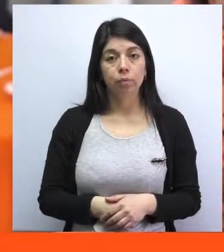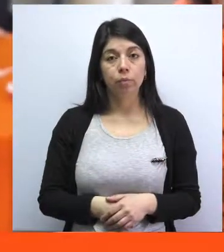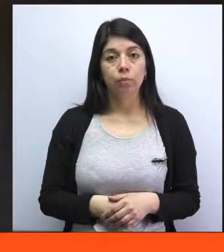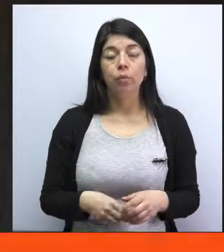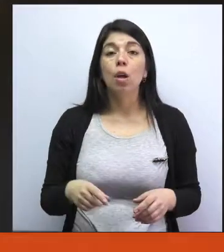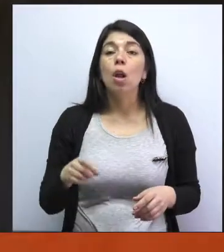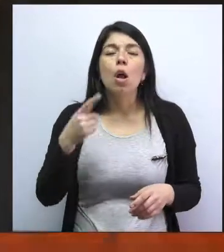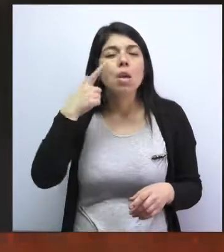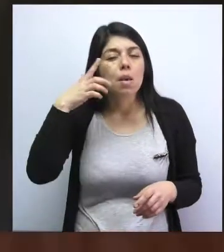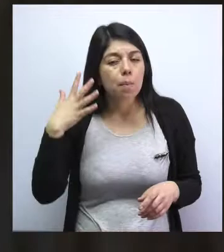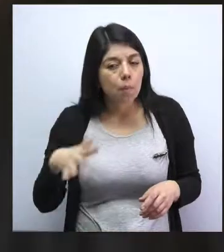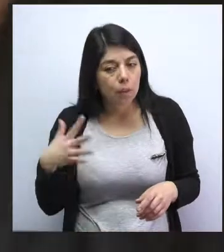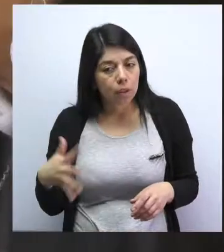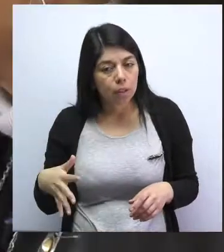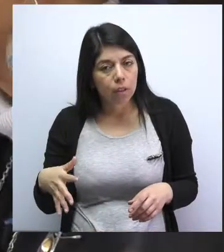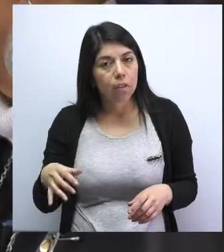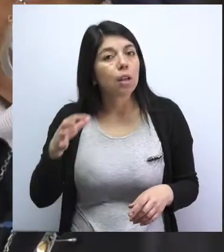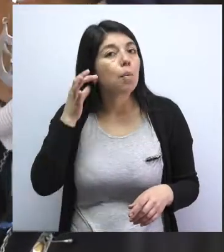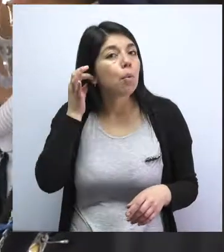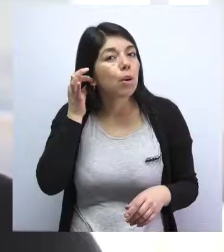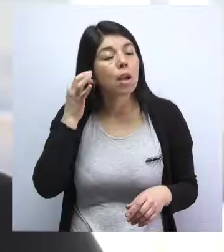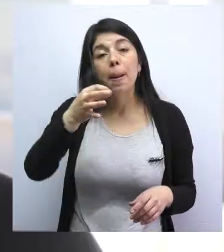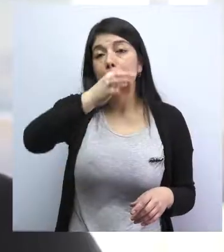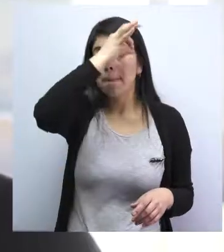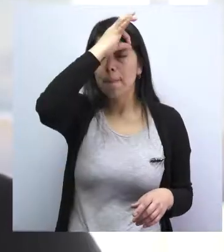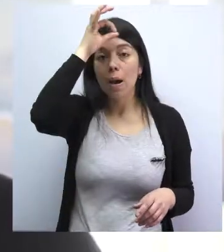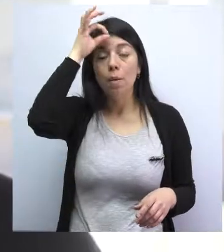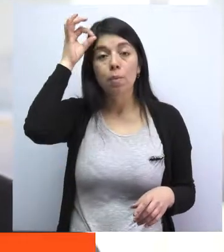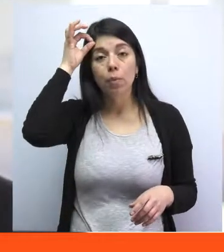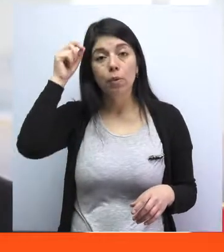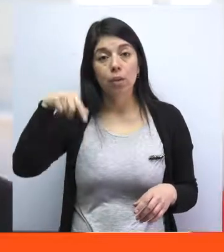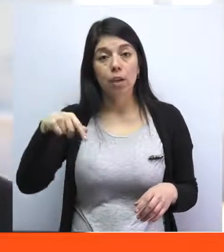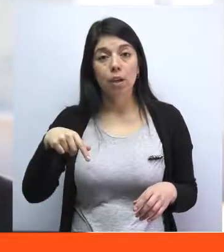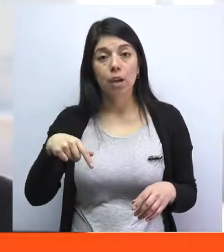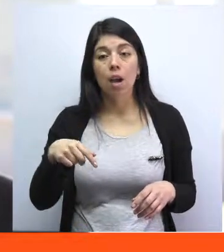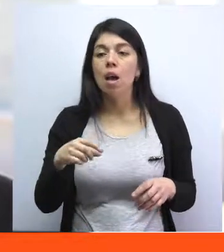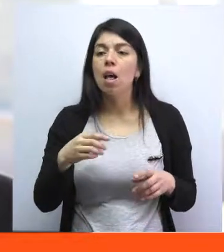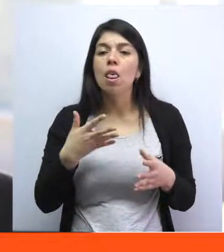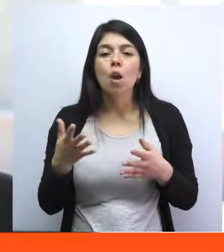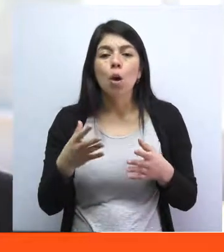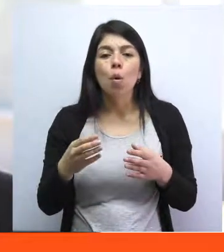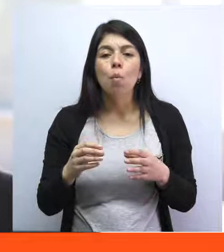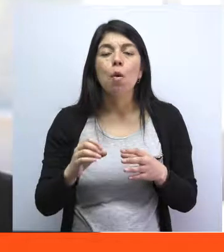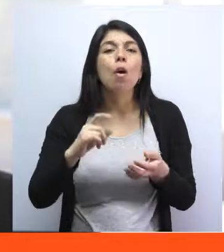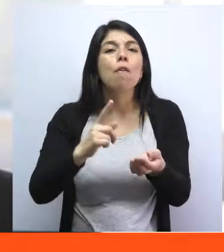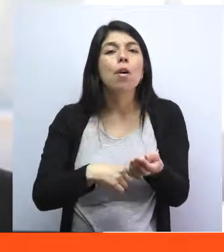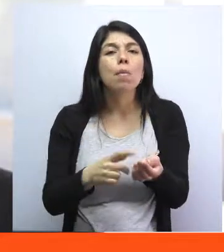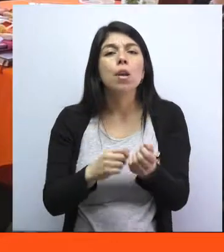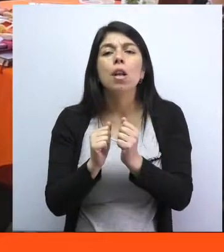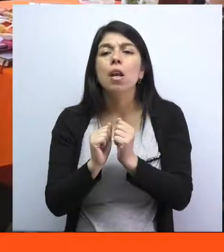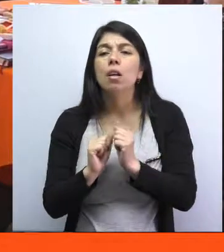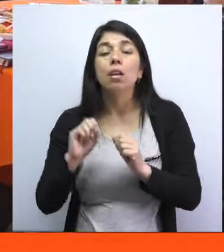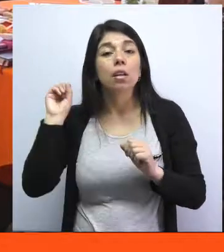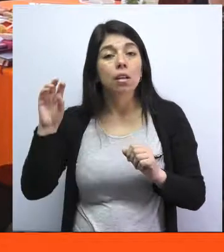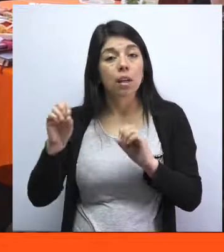relevar la importancia de la mujer indígena en la orgánica social y el rol que cumple en la transmisión de la cultura hacia su familia y entorno,